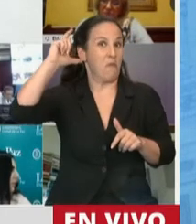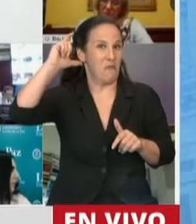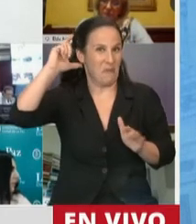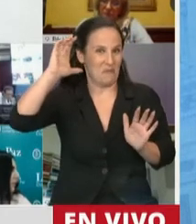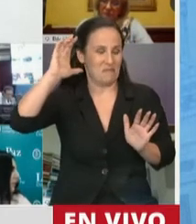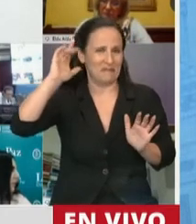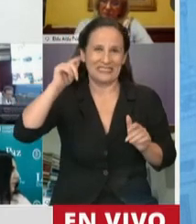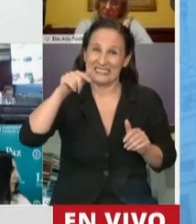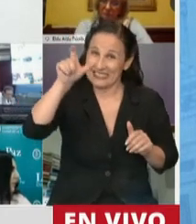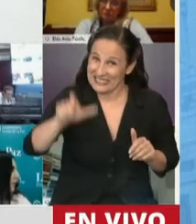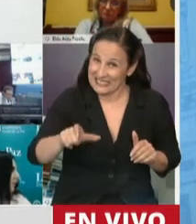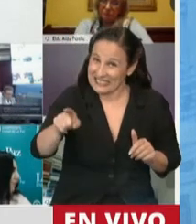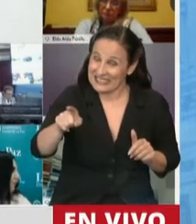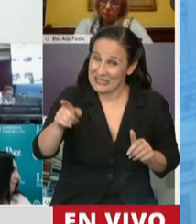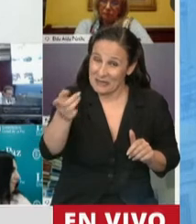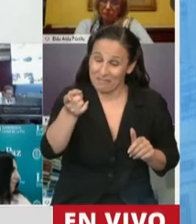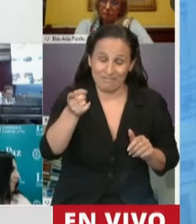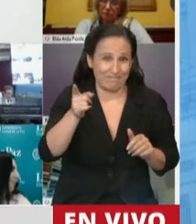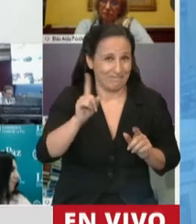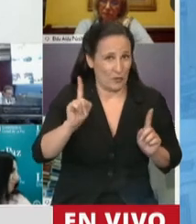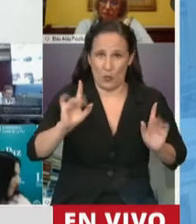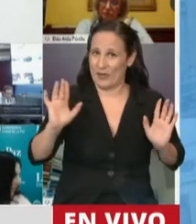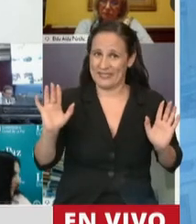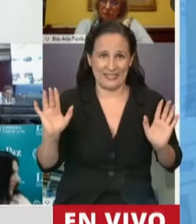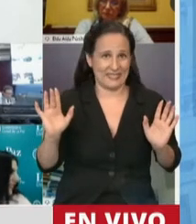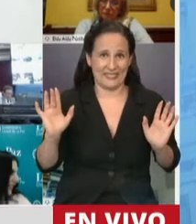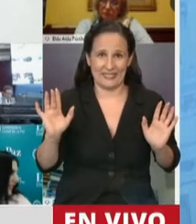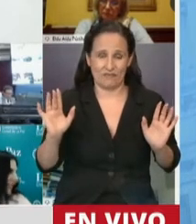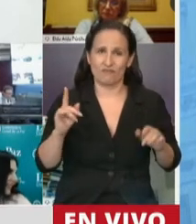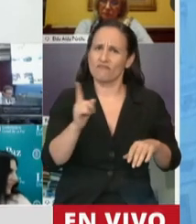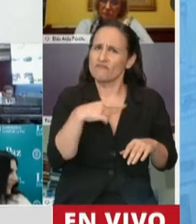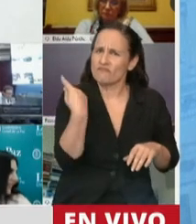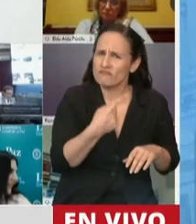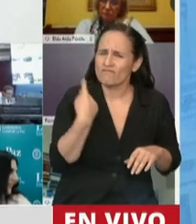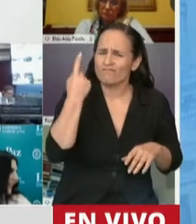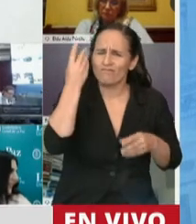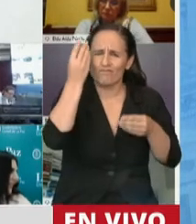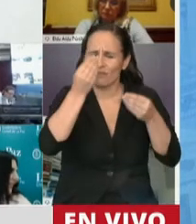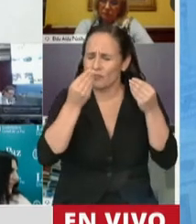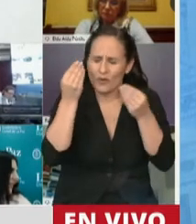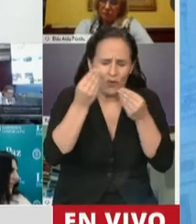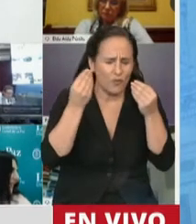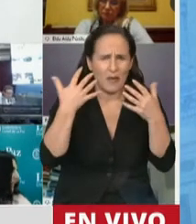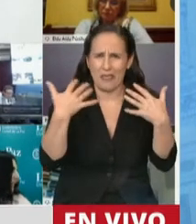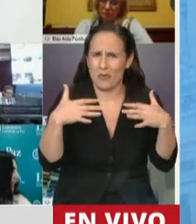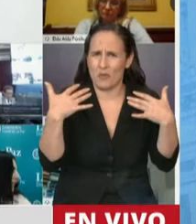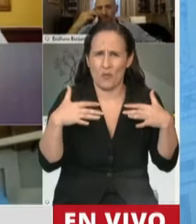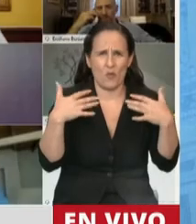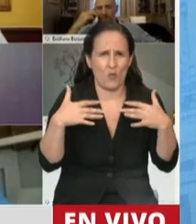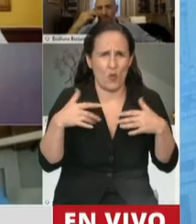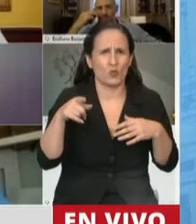no es el caso. Presidente, nos preocupa mucho, mucho, la